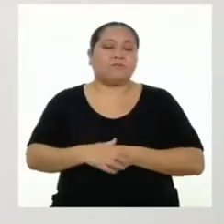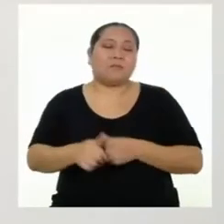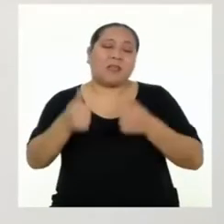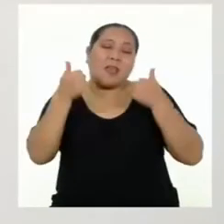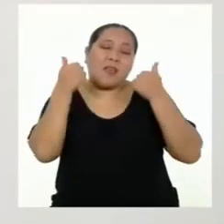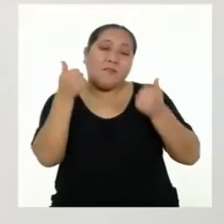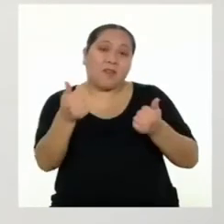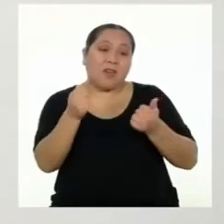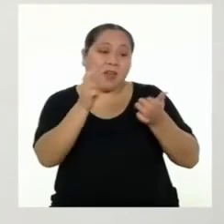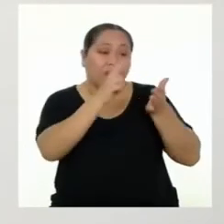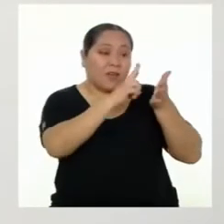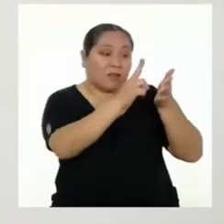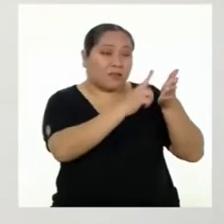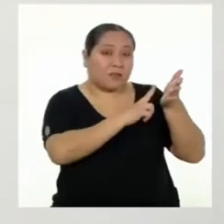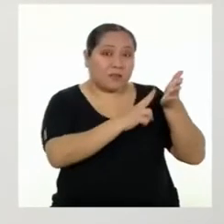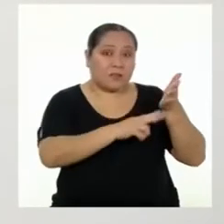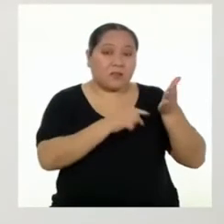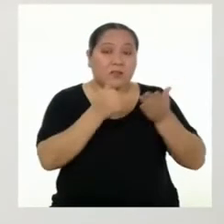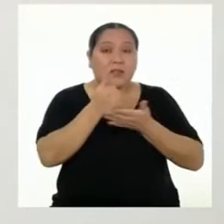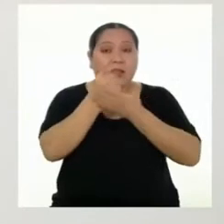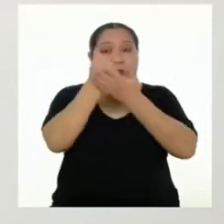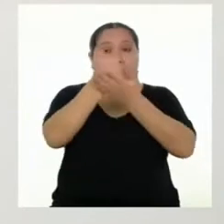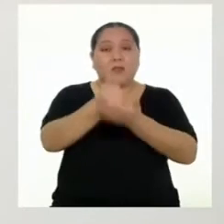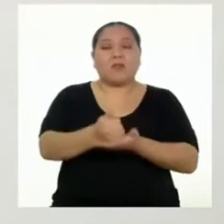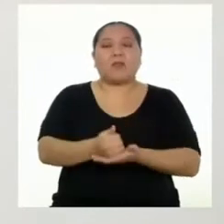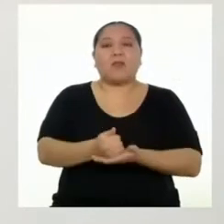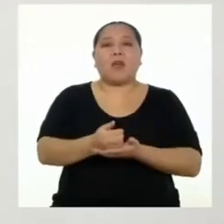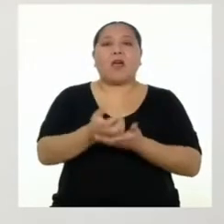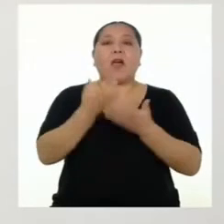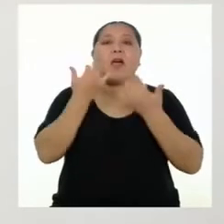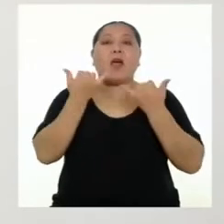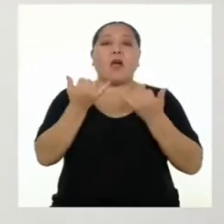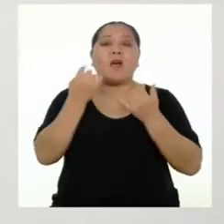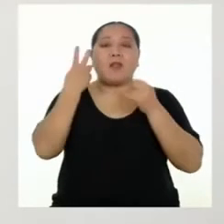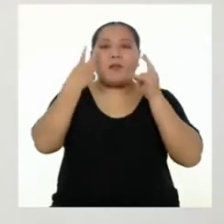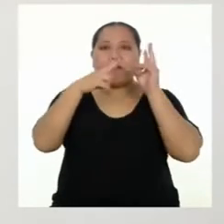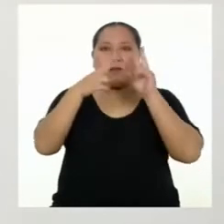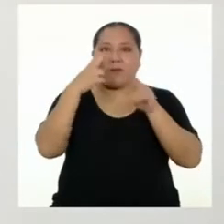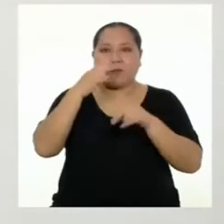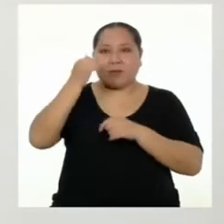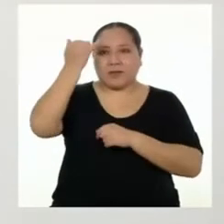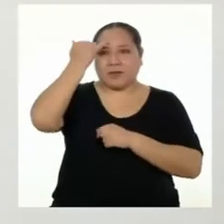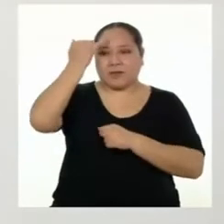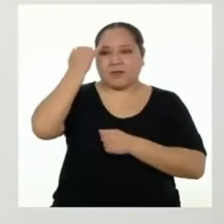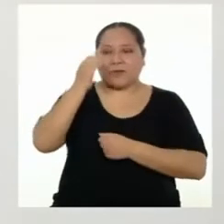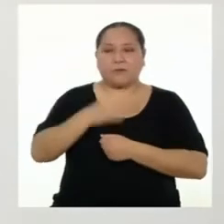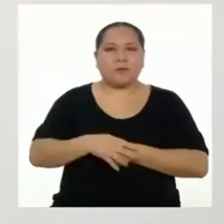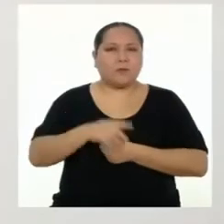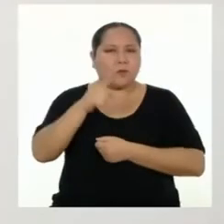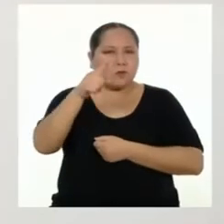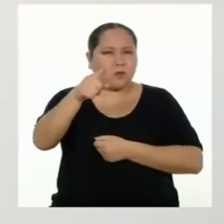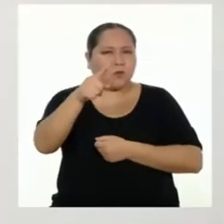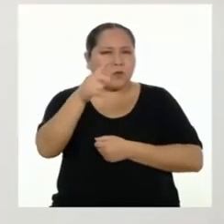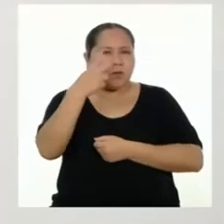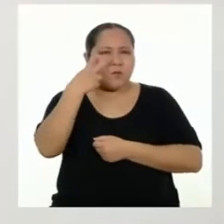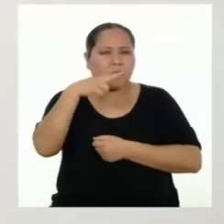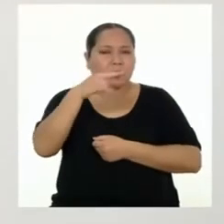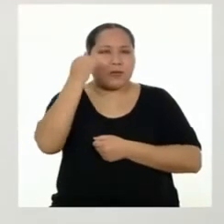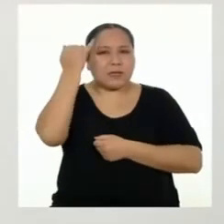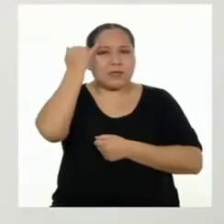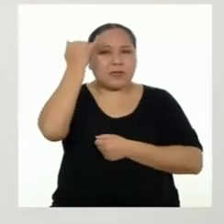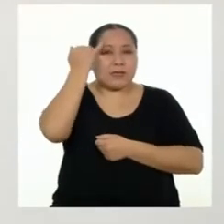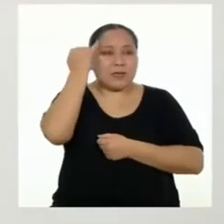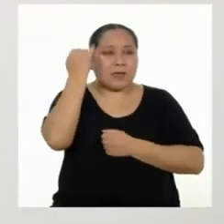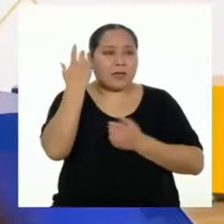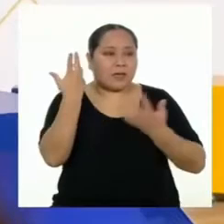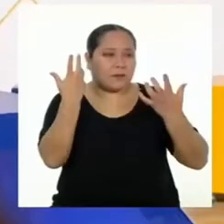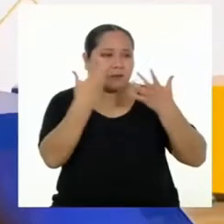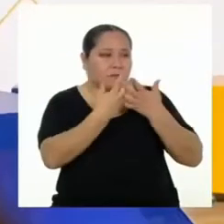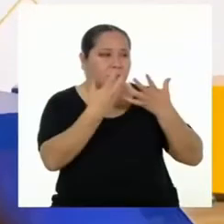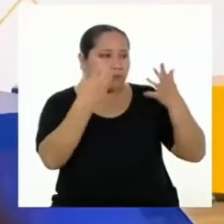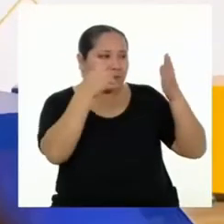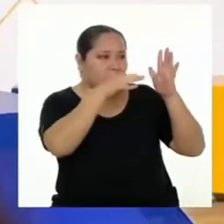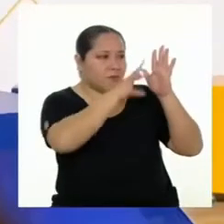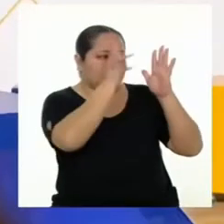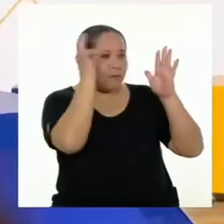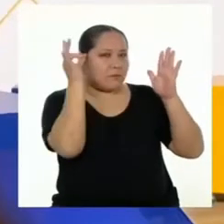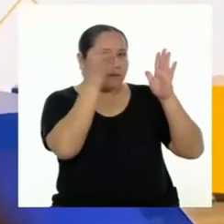hayan sido de utilidad. Ahora revisemos tus predicciones. ¿Viste las ideas que pensabas encontrar en el texto?